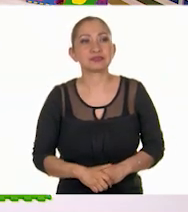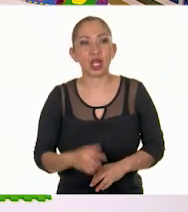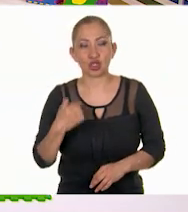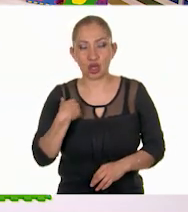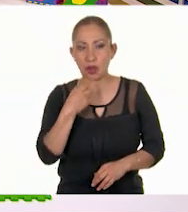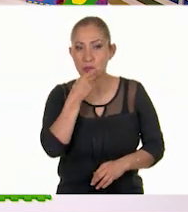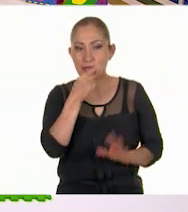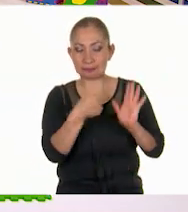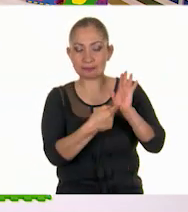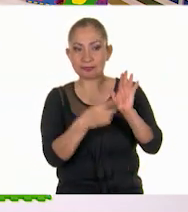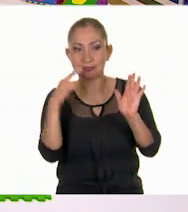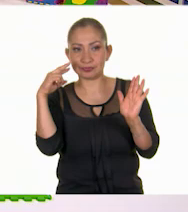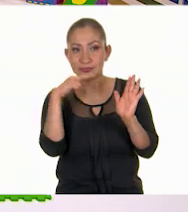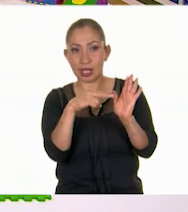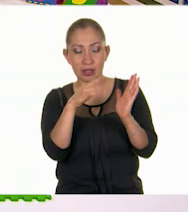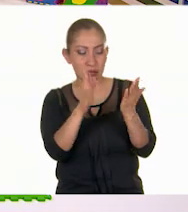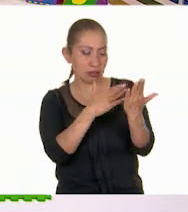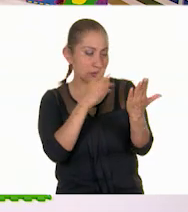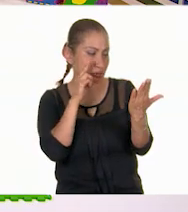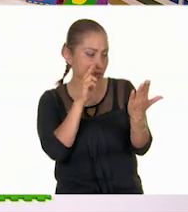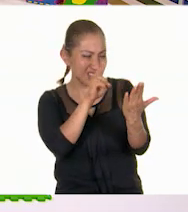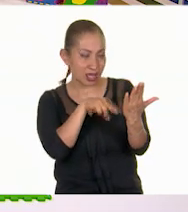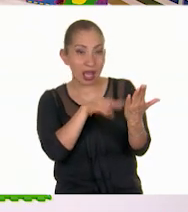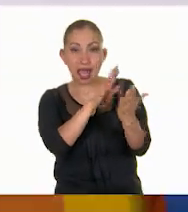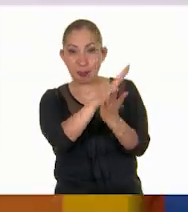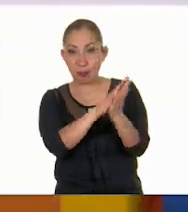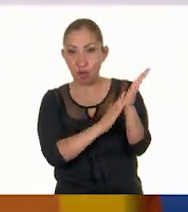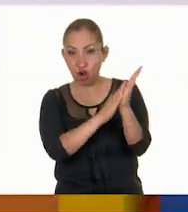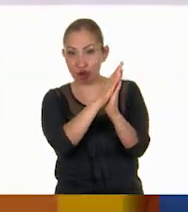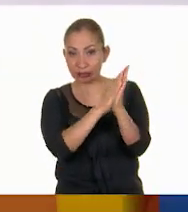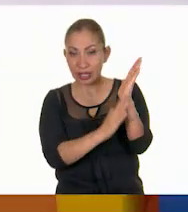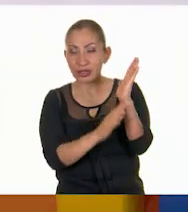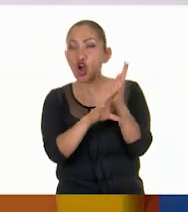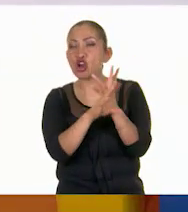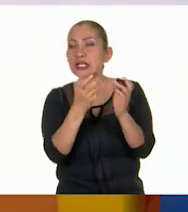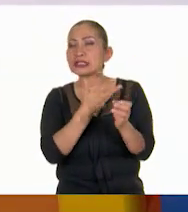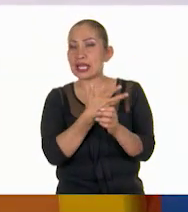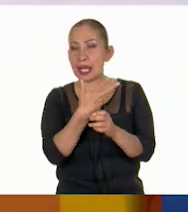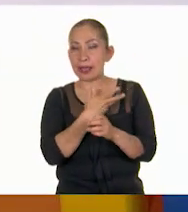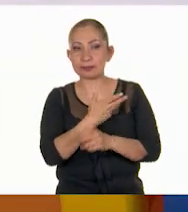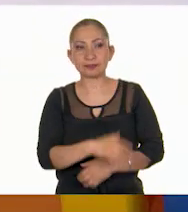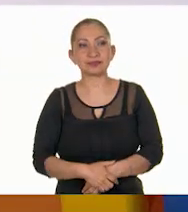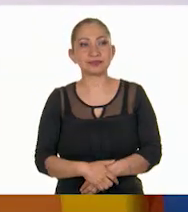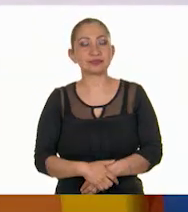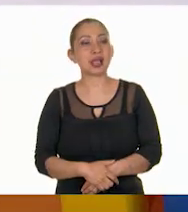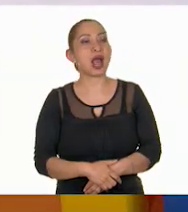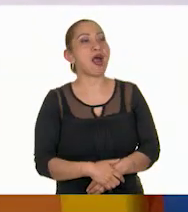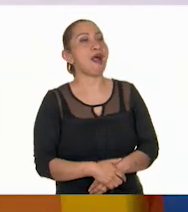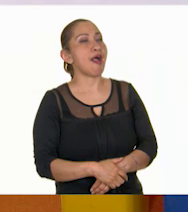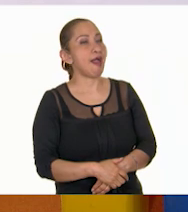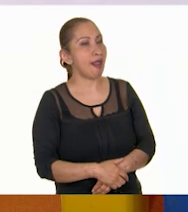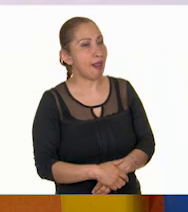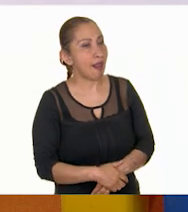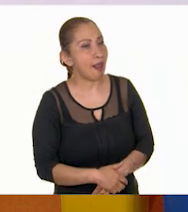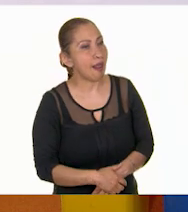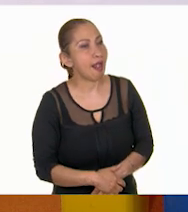voy a dar una pista. Viendo la portada de nuestra revista, ¿qué elementos tiene? ¡Ajá! Ah,